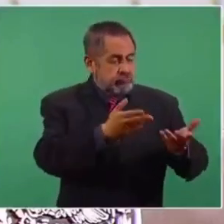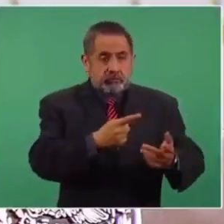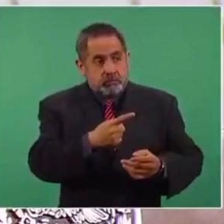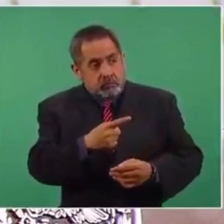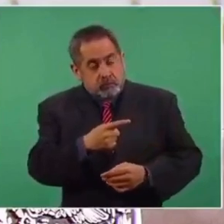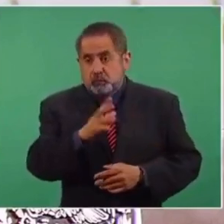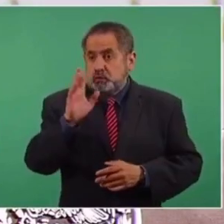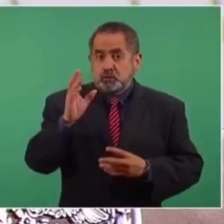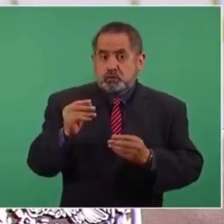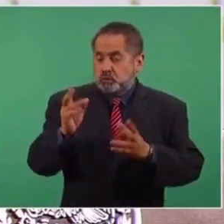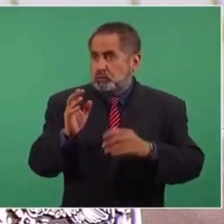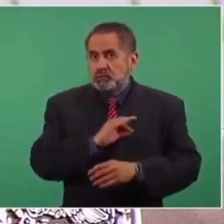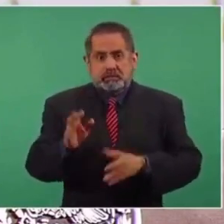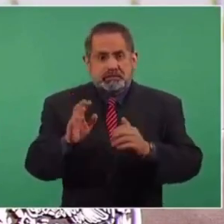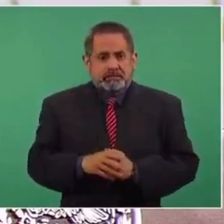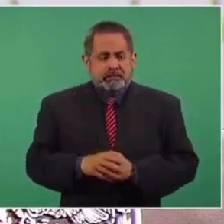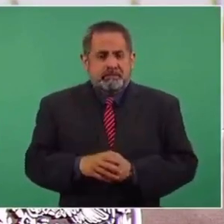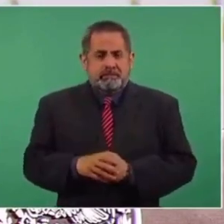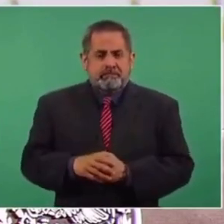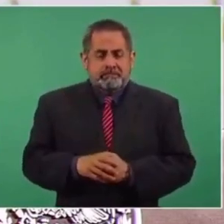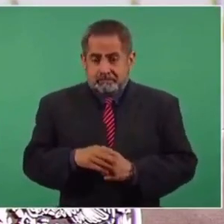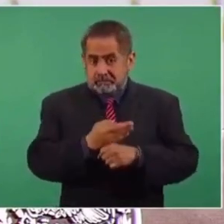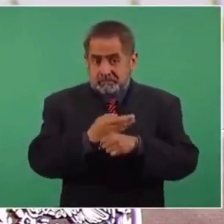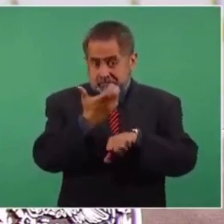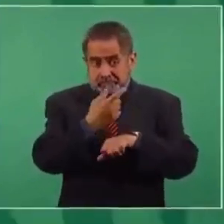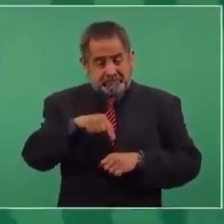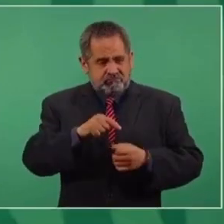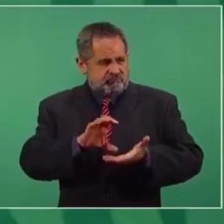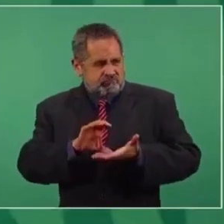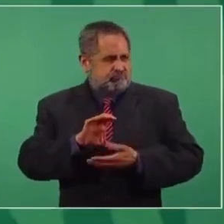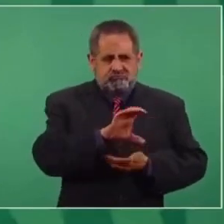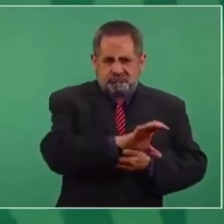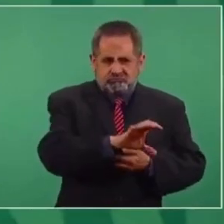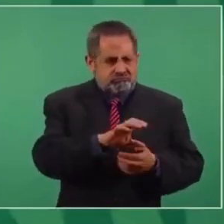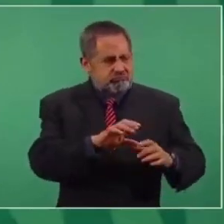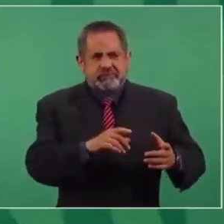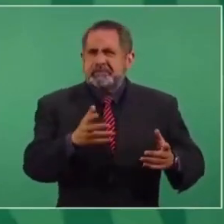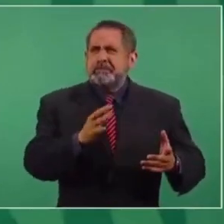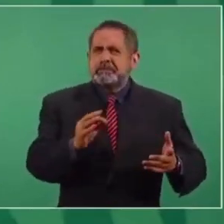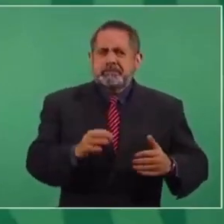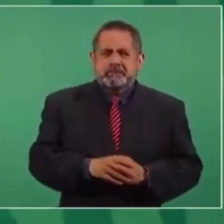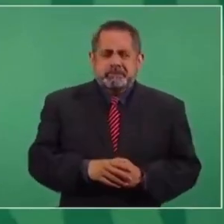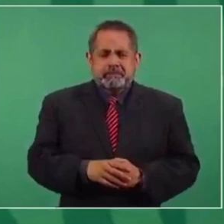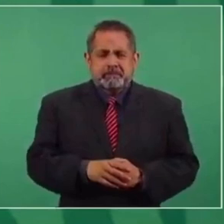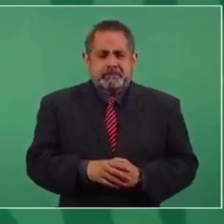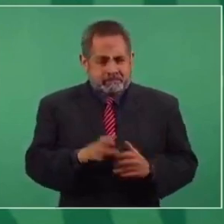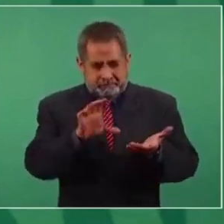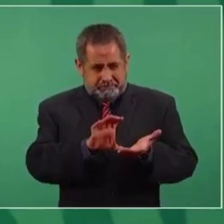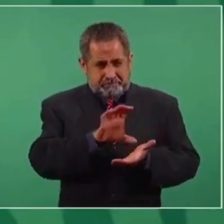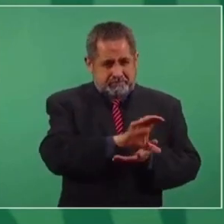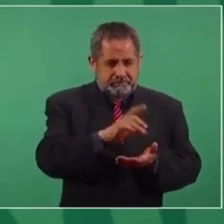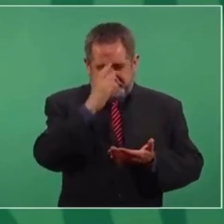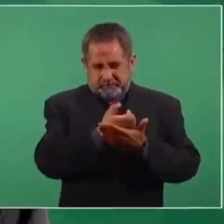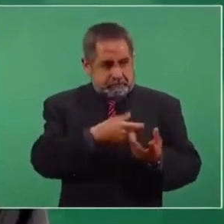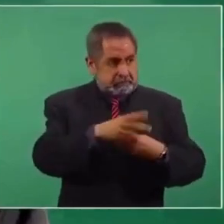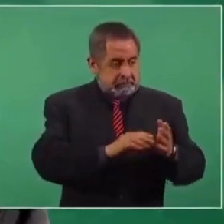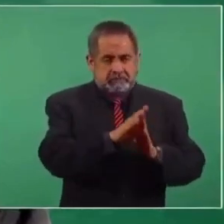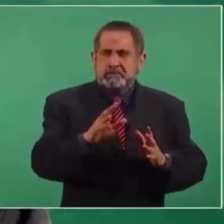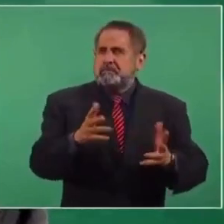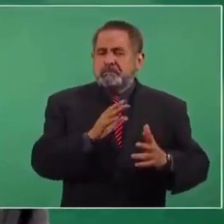Es como lo que están destinando a la economía,